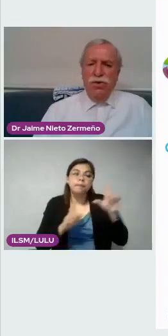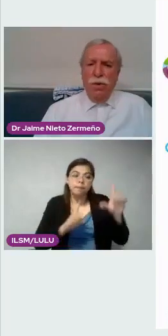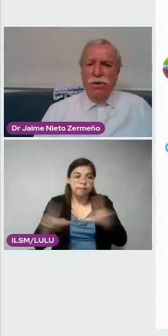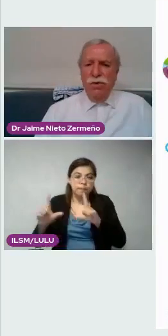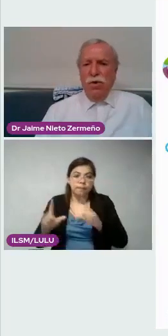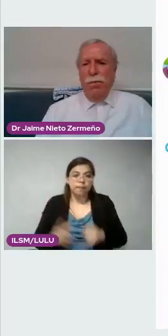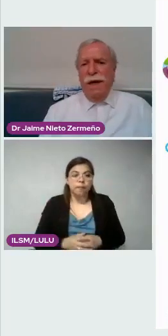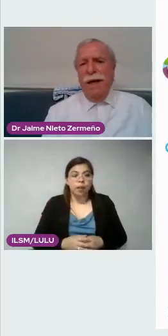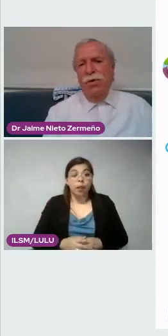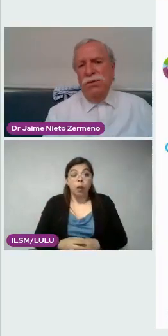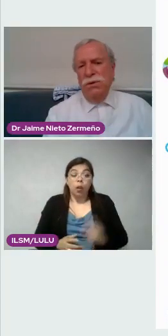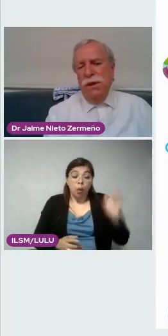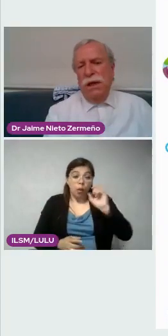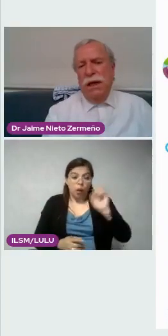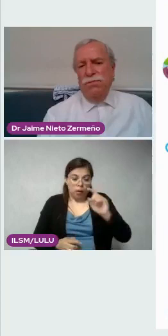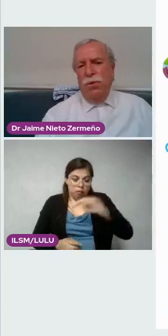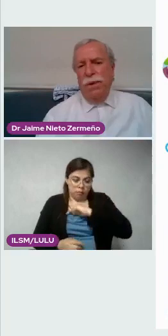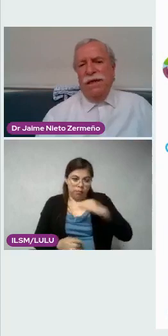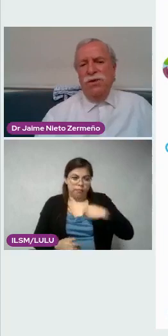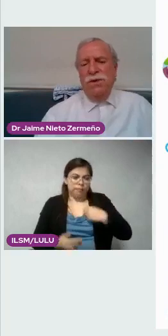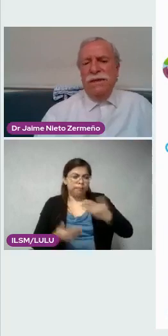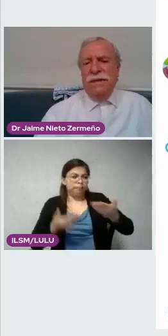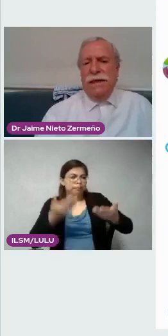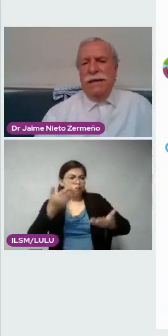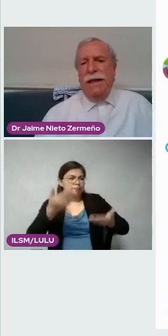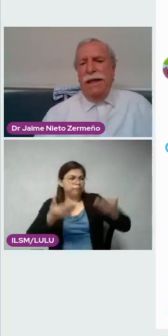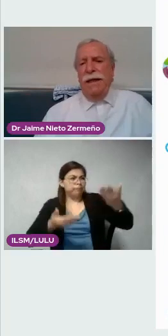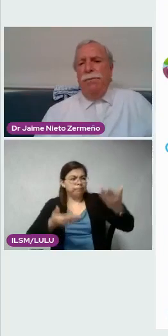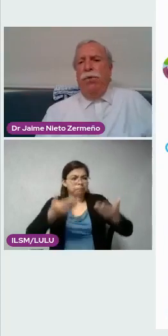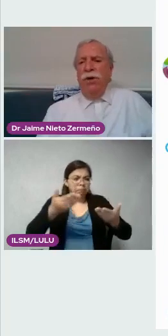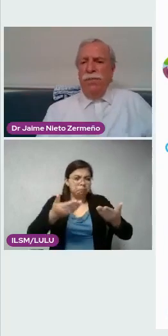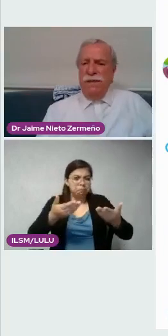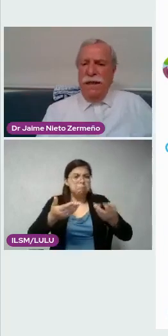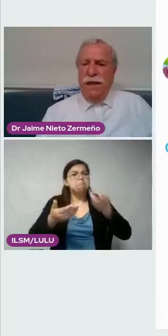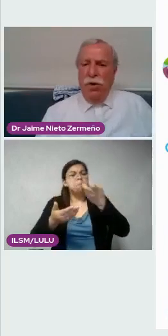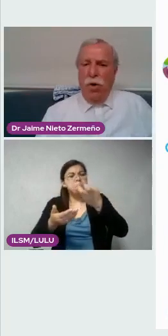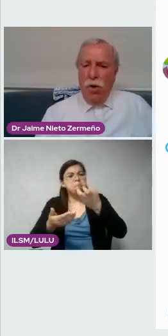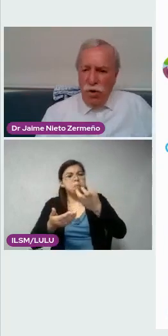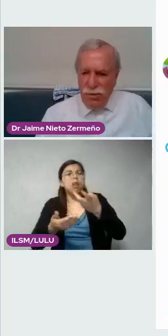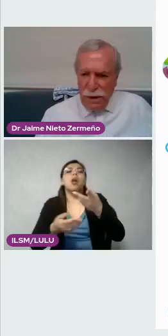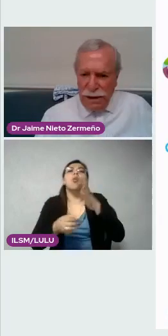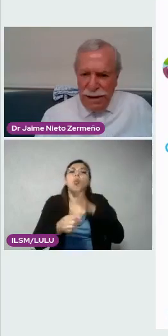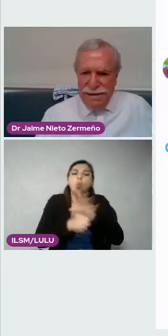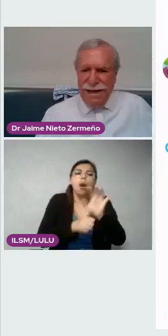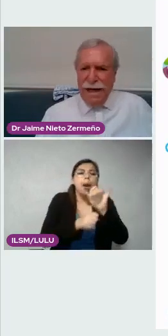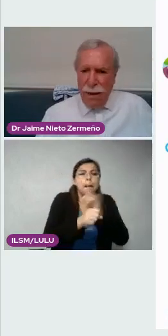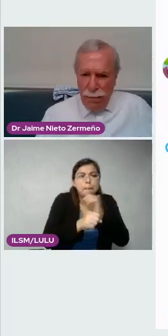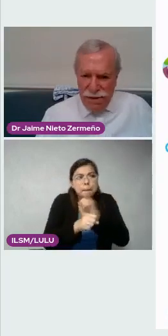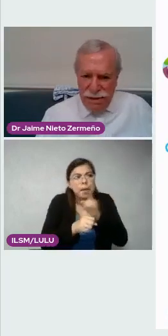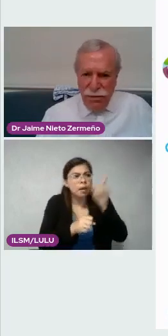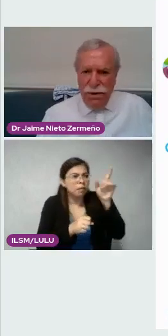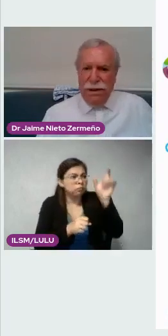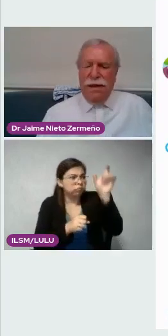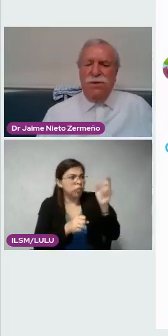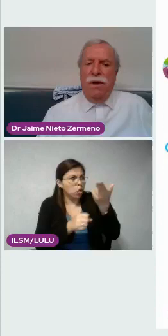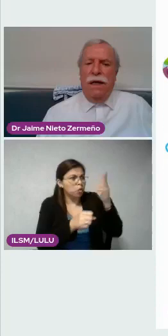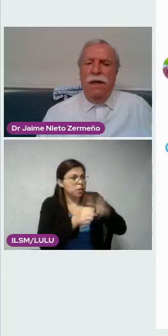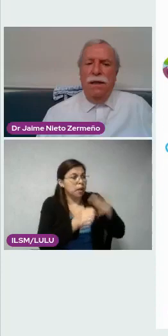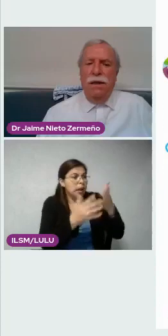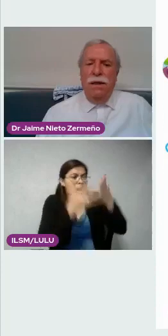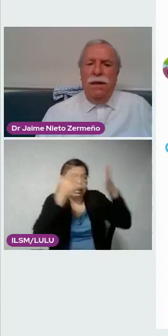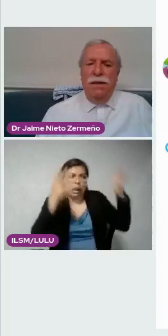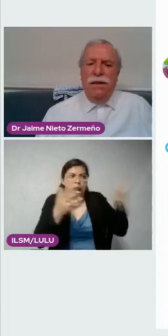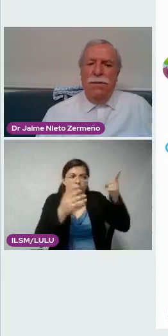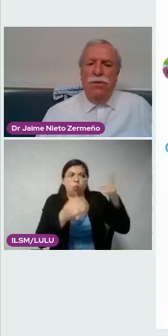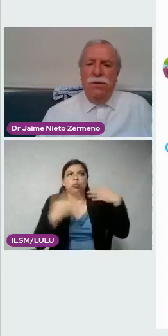Incluso cuando nos comparamos las publicaciones que tiene por investigador con hospitales de gran prestigio internacional.